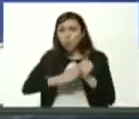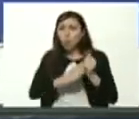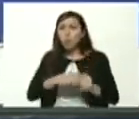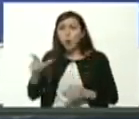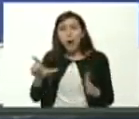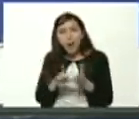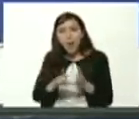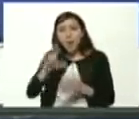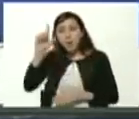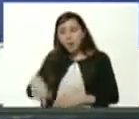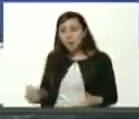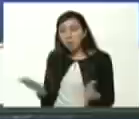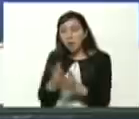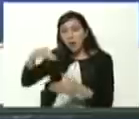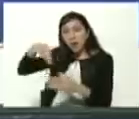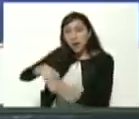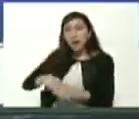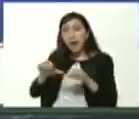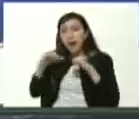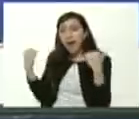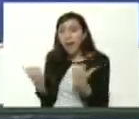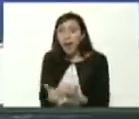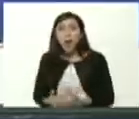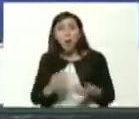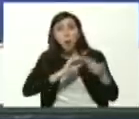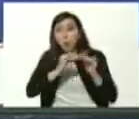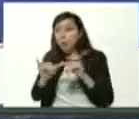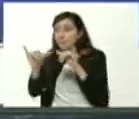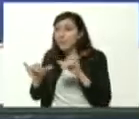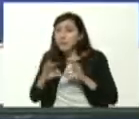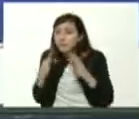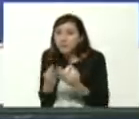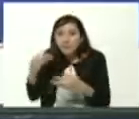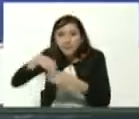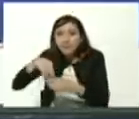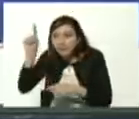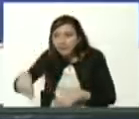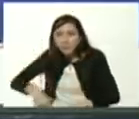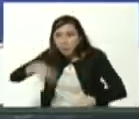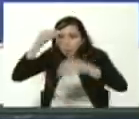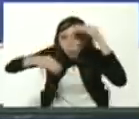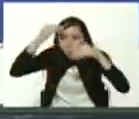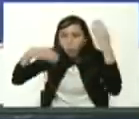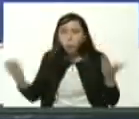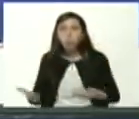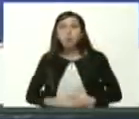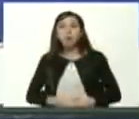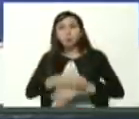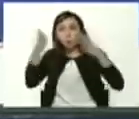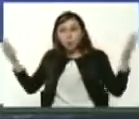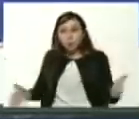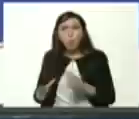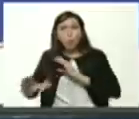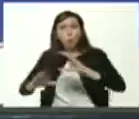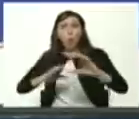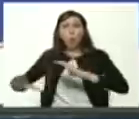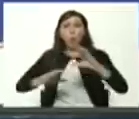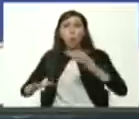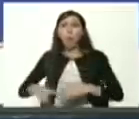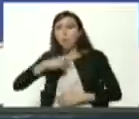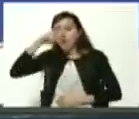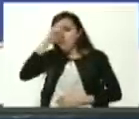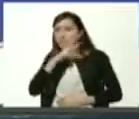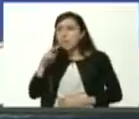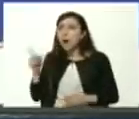liceos en el aula de clase en la comunidad en la misma familia promoviendo conversaciones en la familia mamá